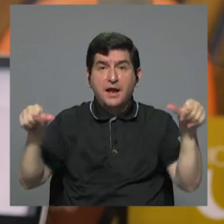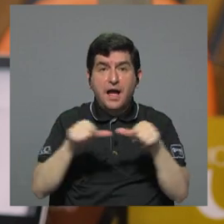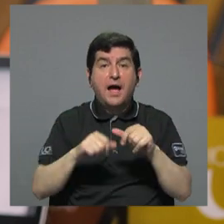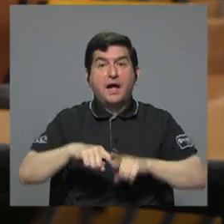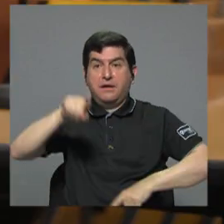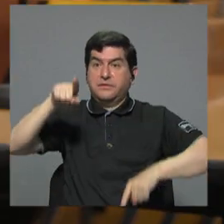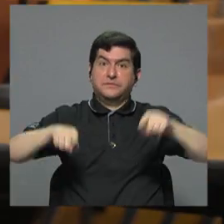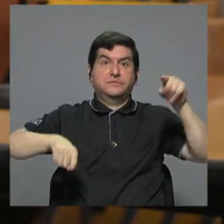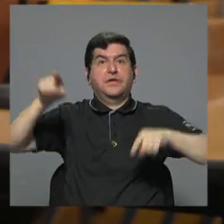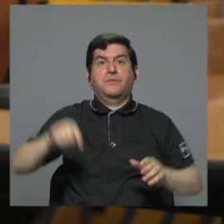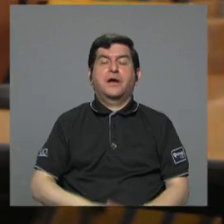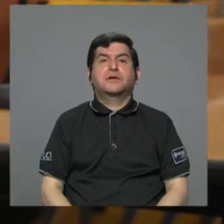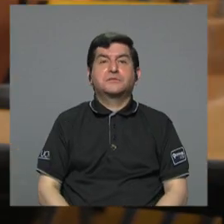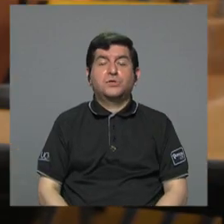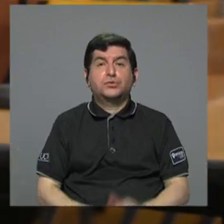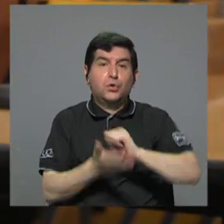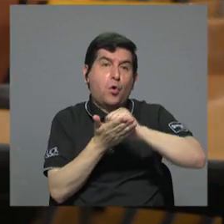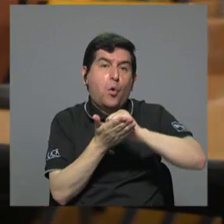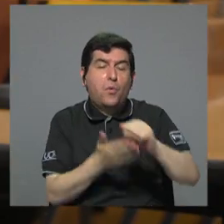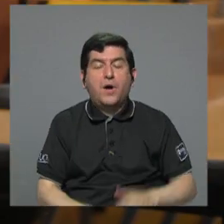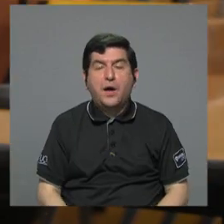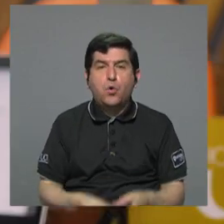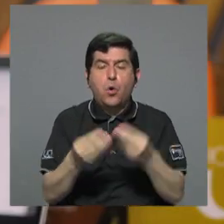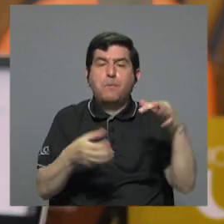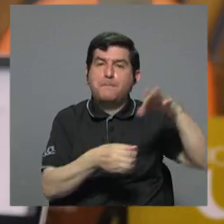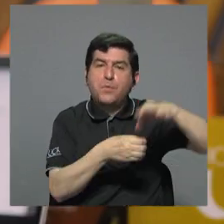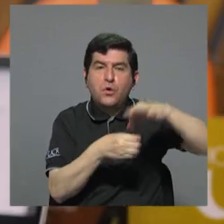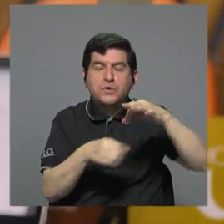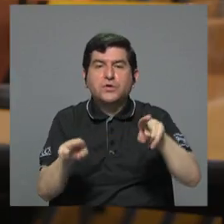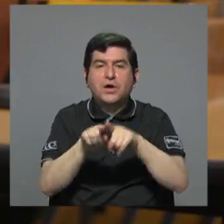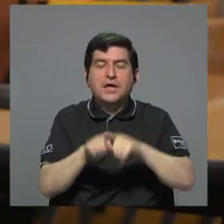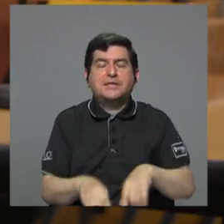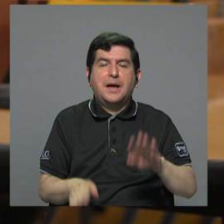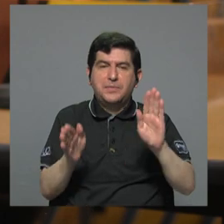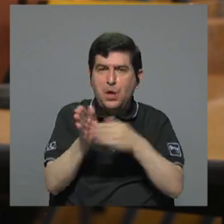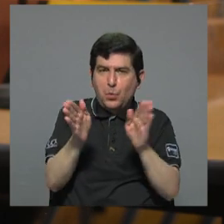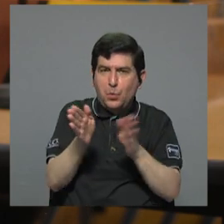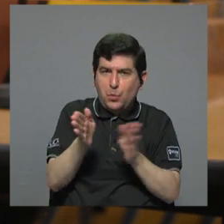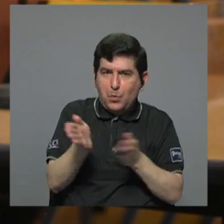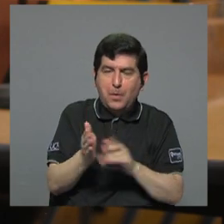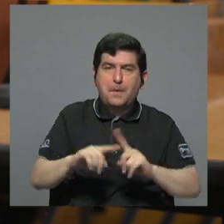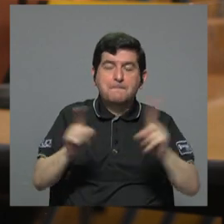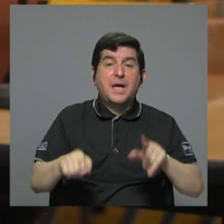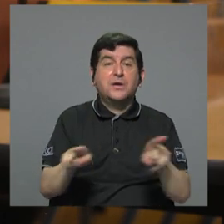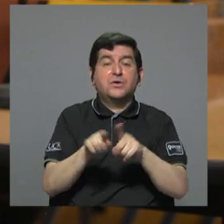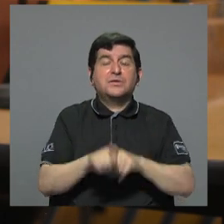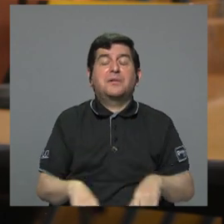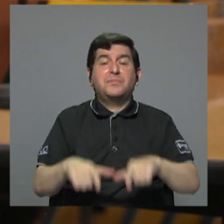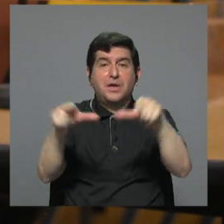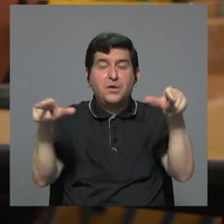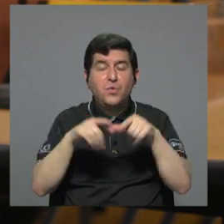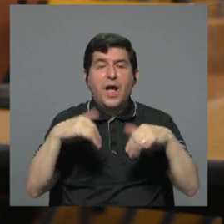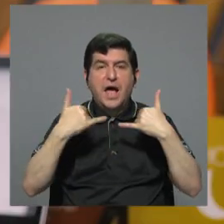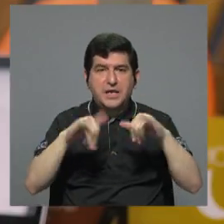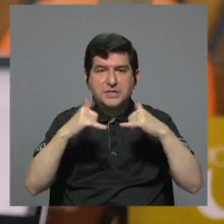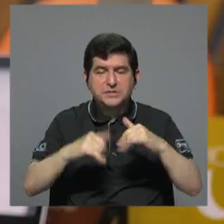diversos como el jabón de tocador la producción agrícola y el cemento pero también los casinos las apuestas electrónicas que financian